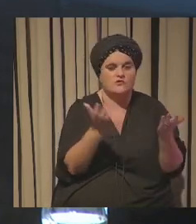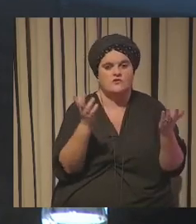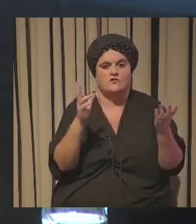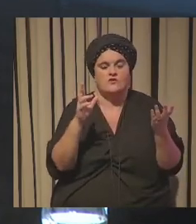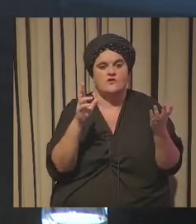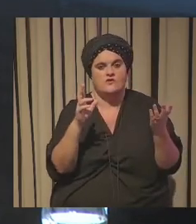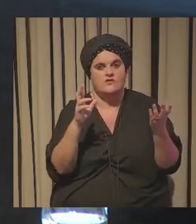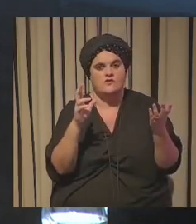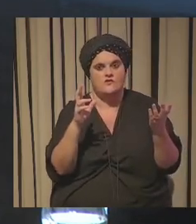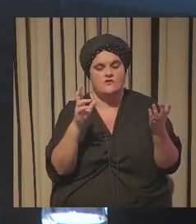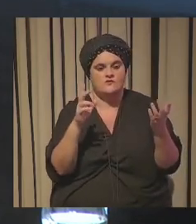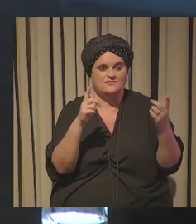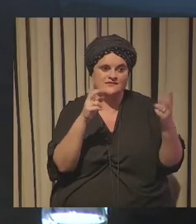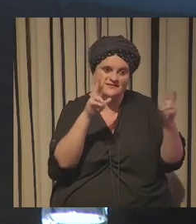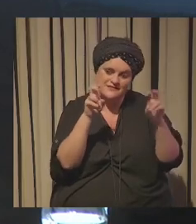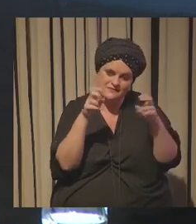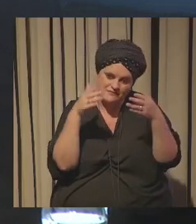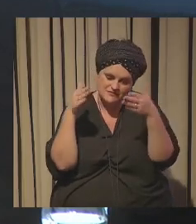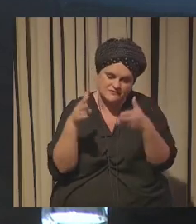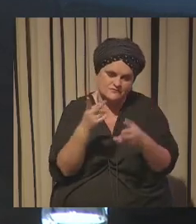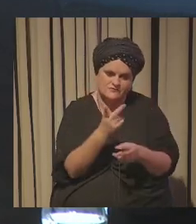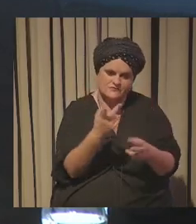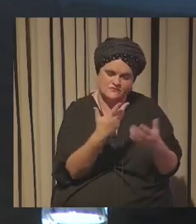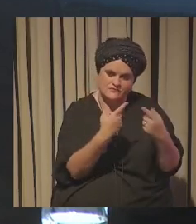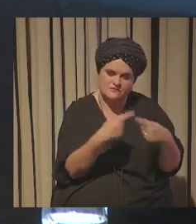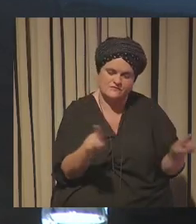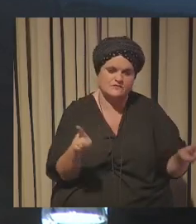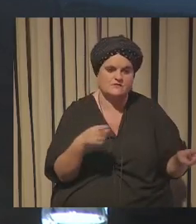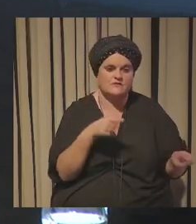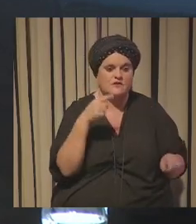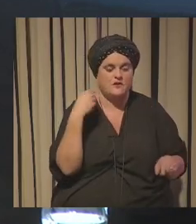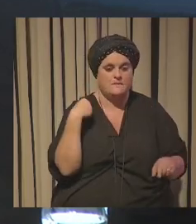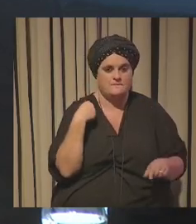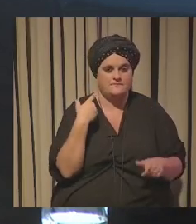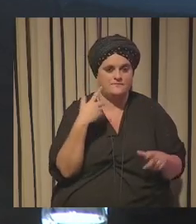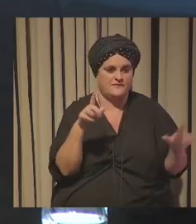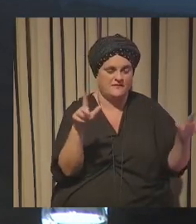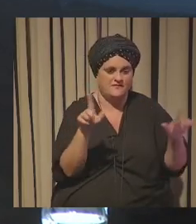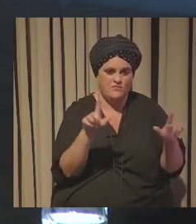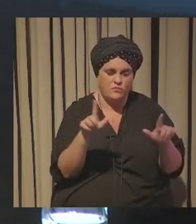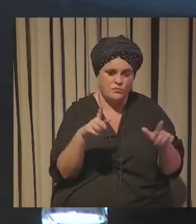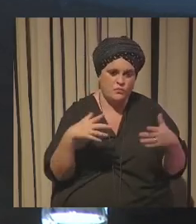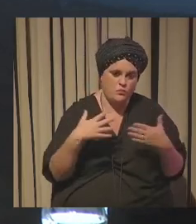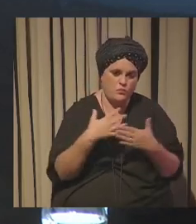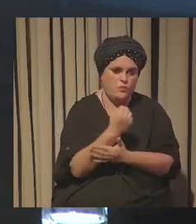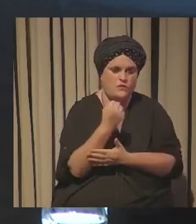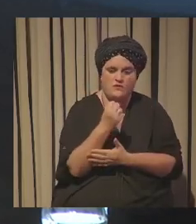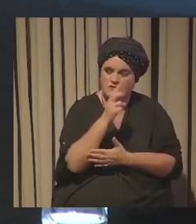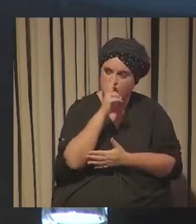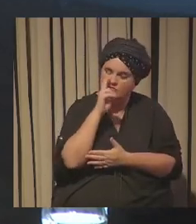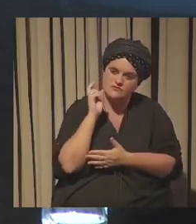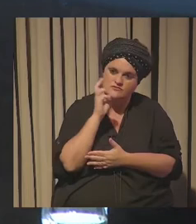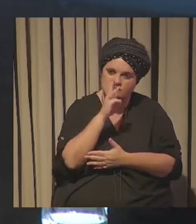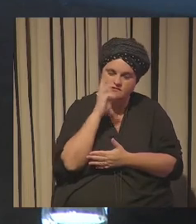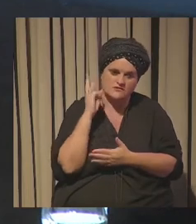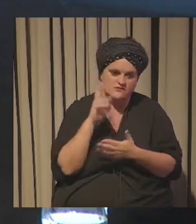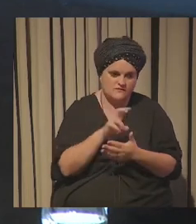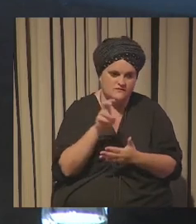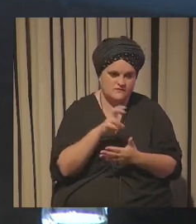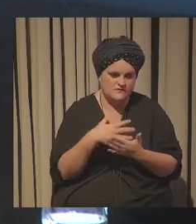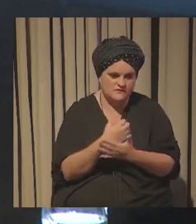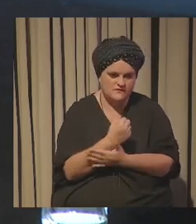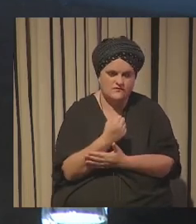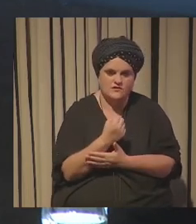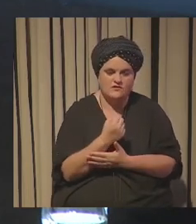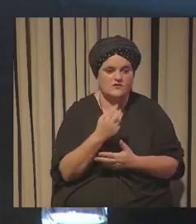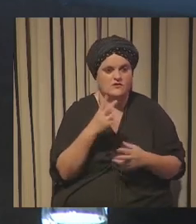pero ese tipo de contenidos arrasaron en todas las canales nichos de todo el mundo hace dos o tres años ¿verdad? entonces